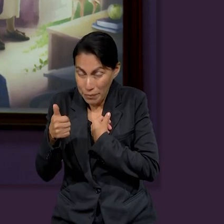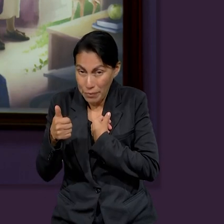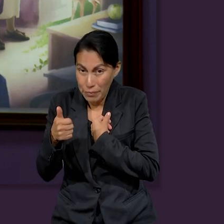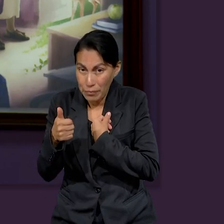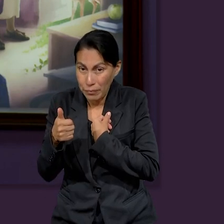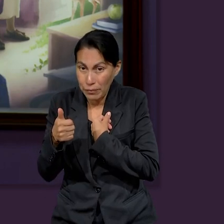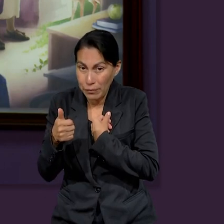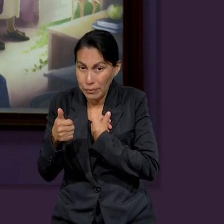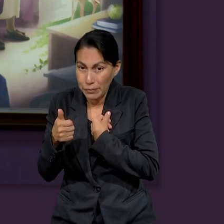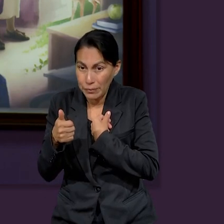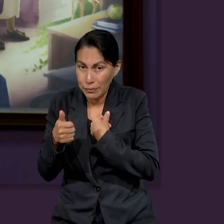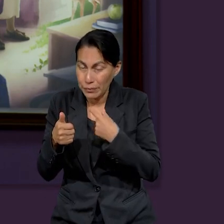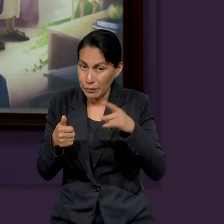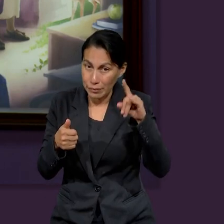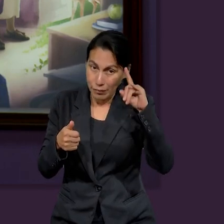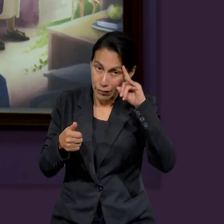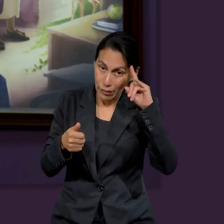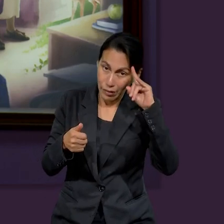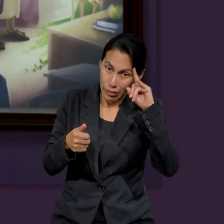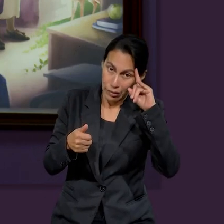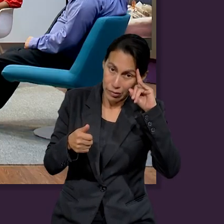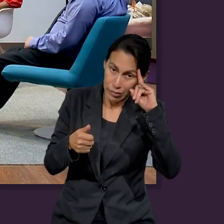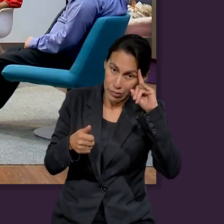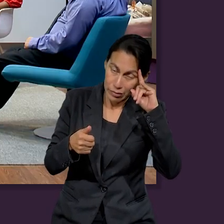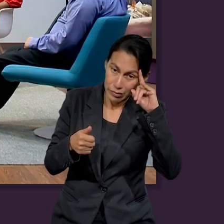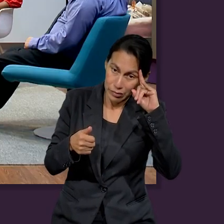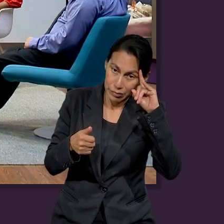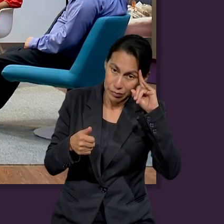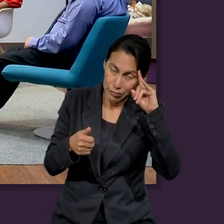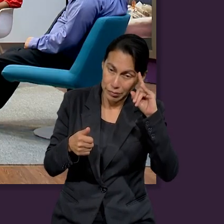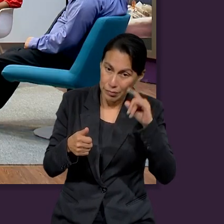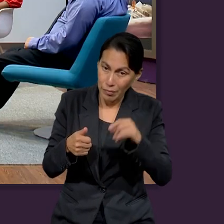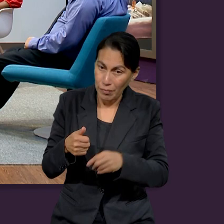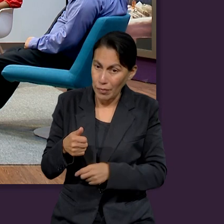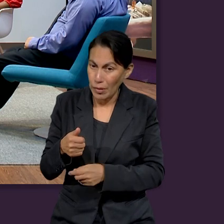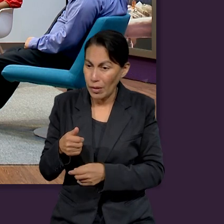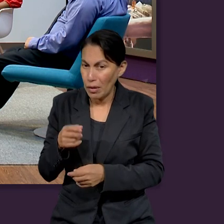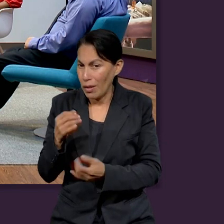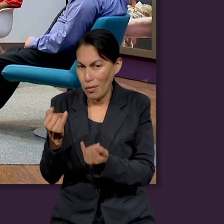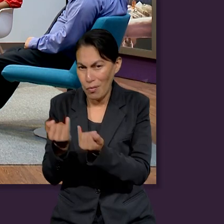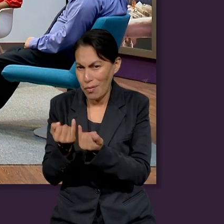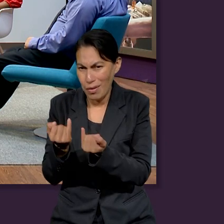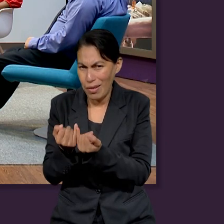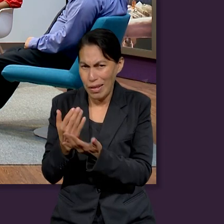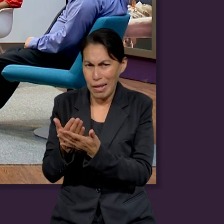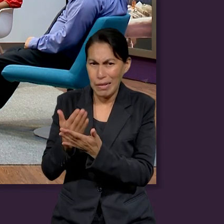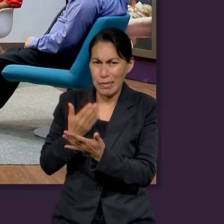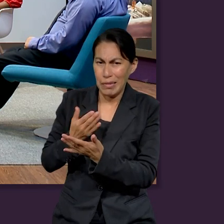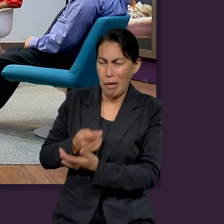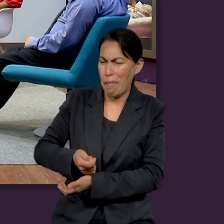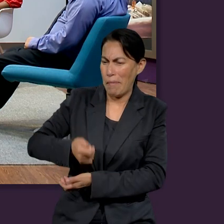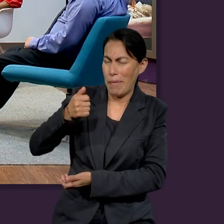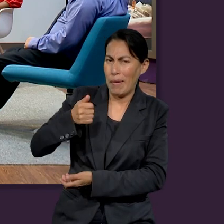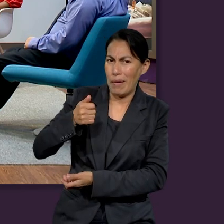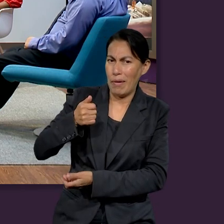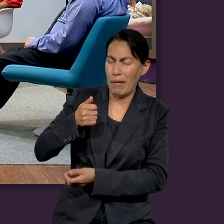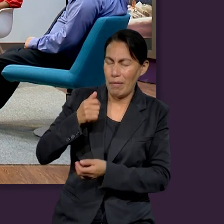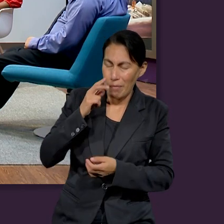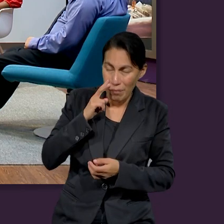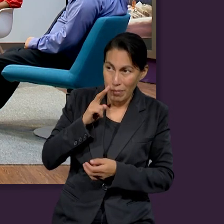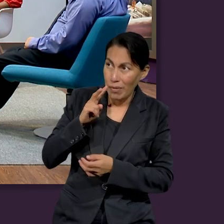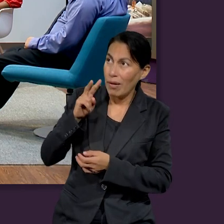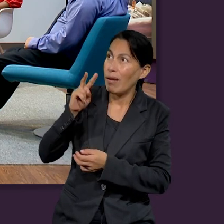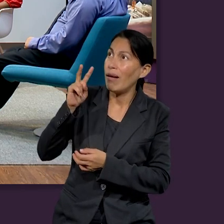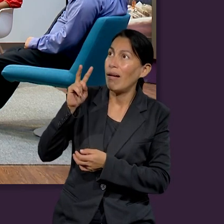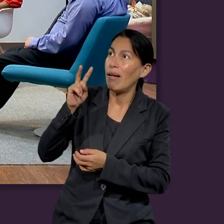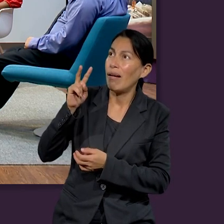mirada. Y Satanás, ahora ya como es conocido, fue lo primero que hizo. Una primera mirada